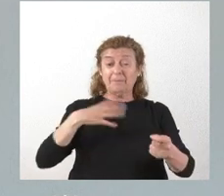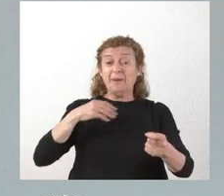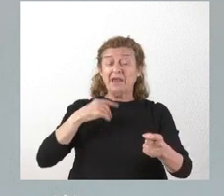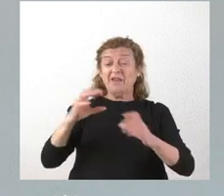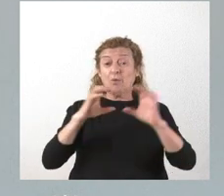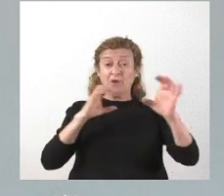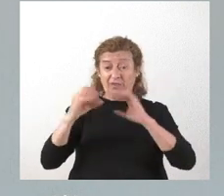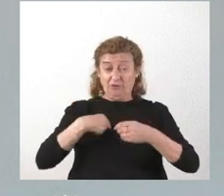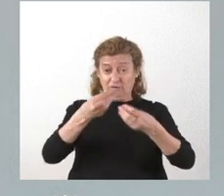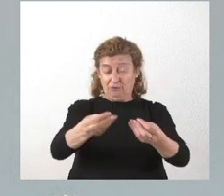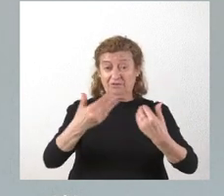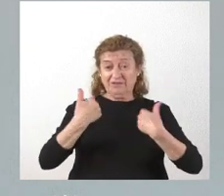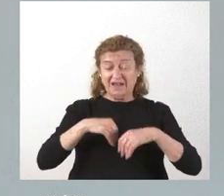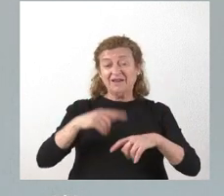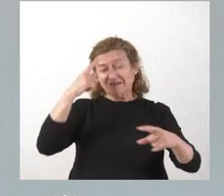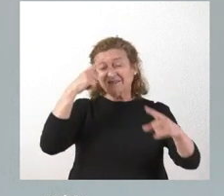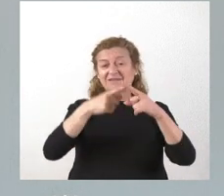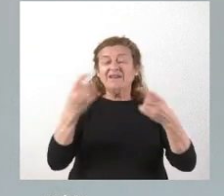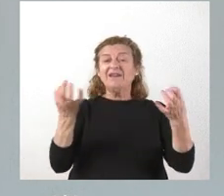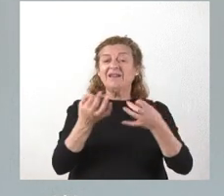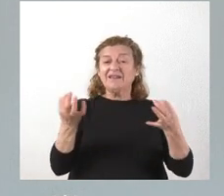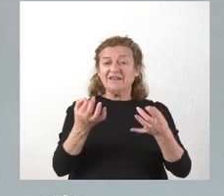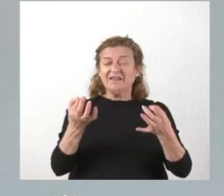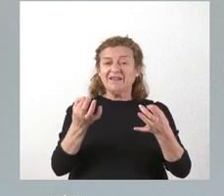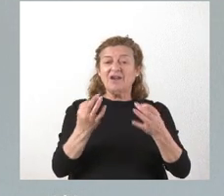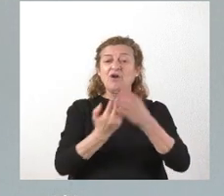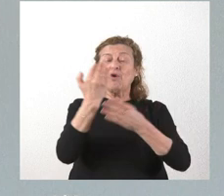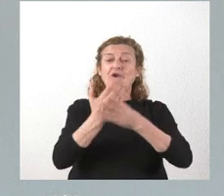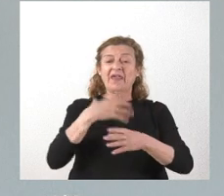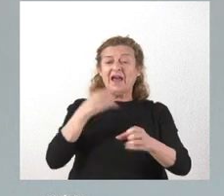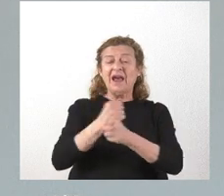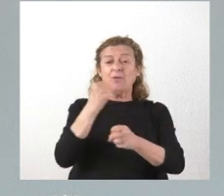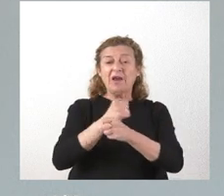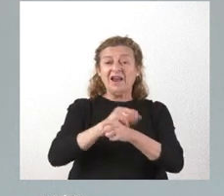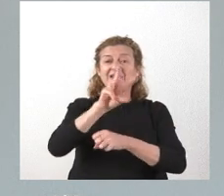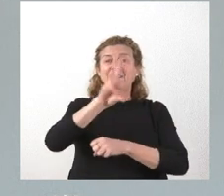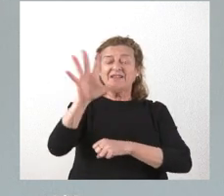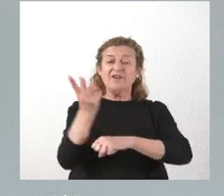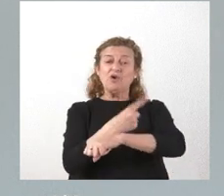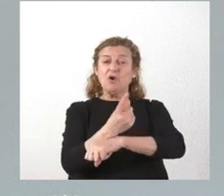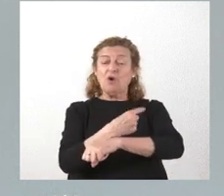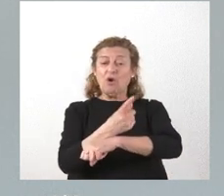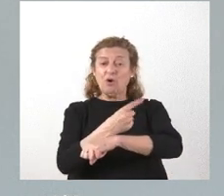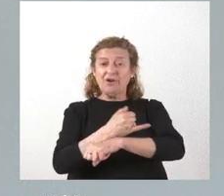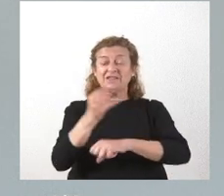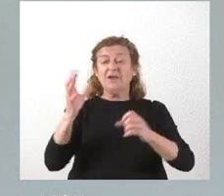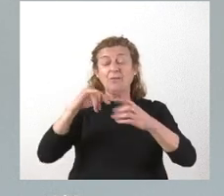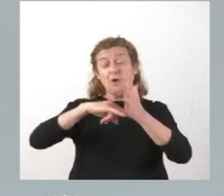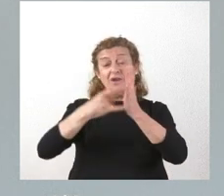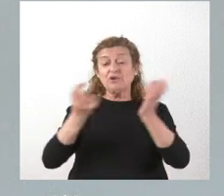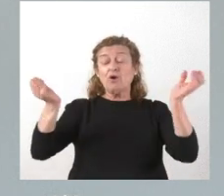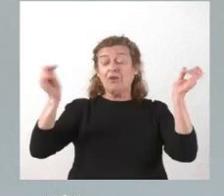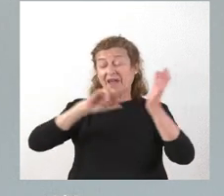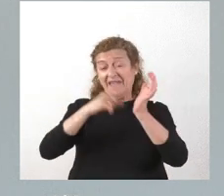comunicación relativos a la jornada laboral de 35 horas y al decreto ley que hemos aprobado esta mañana para su